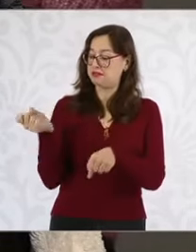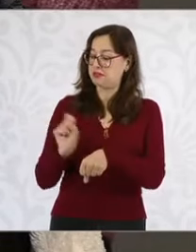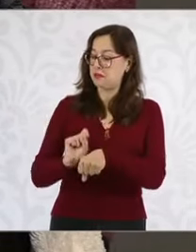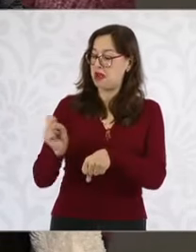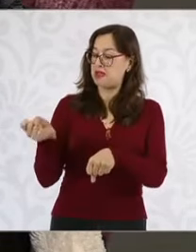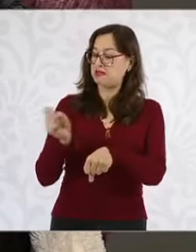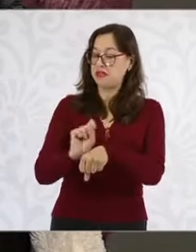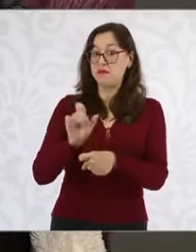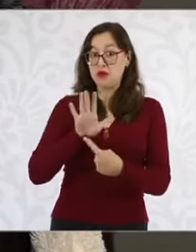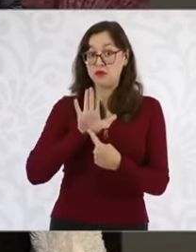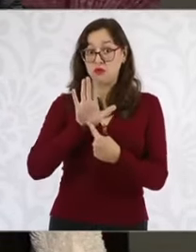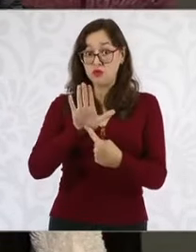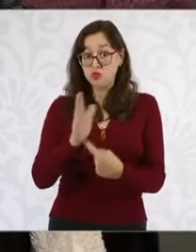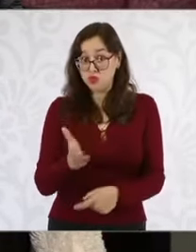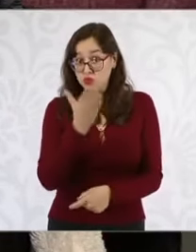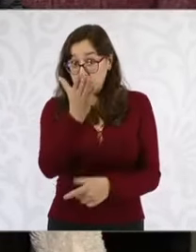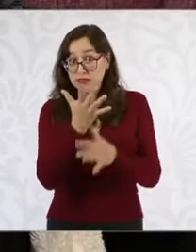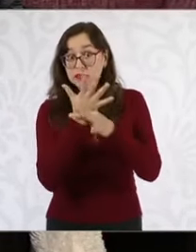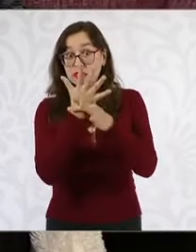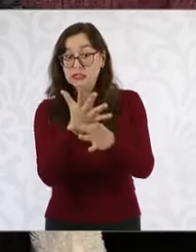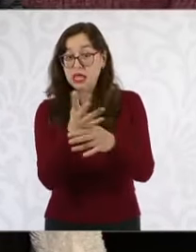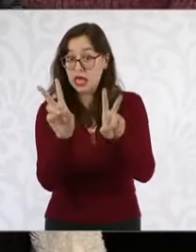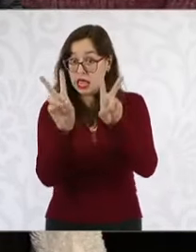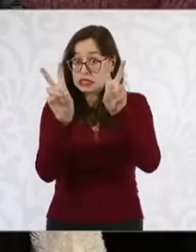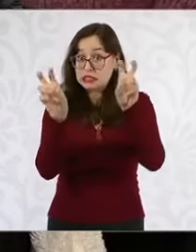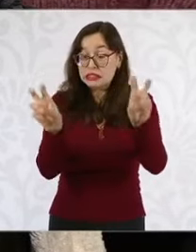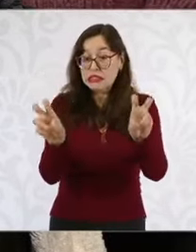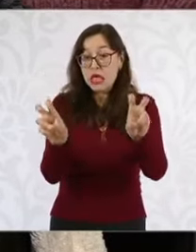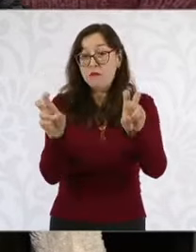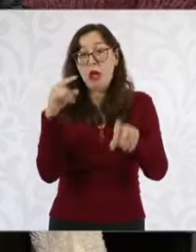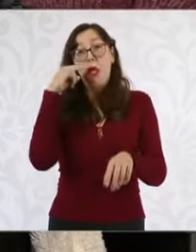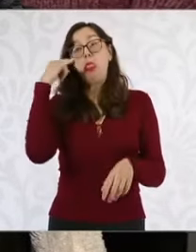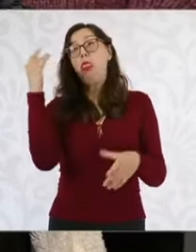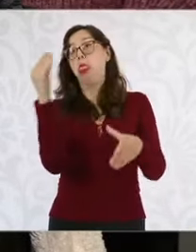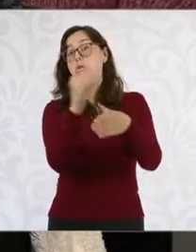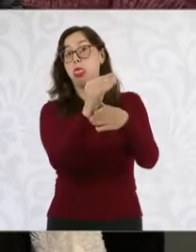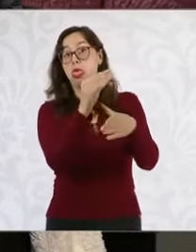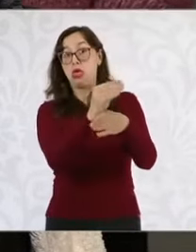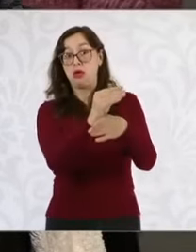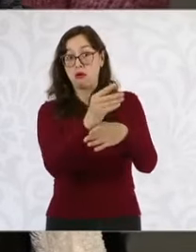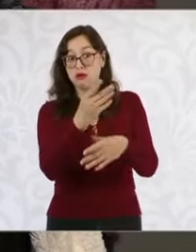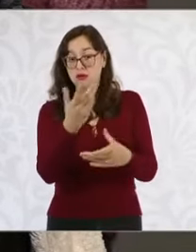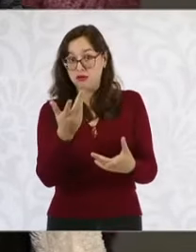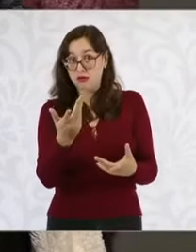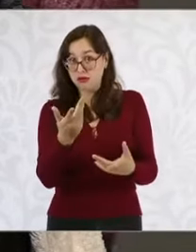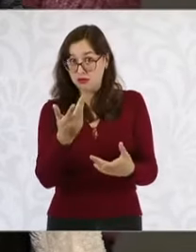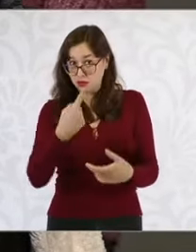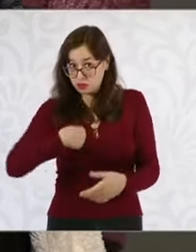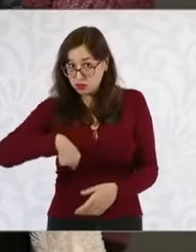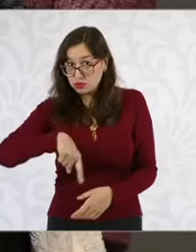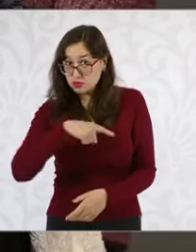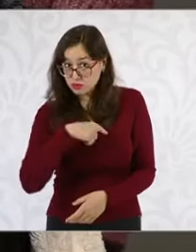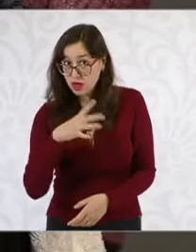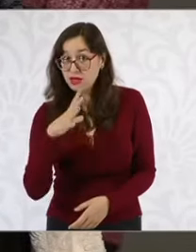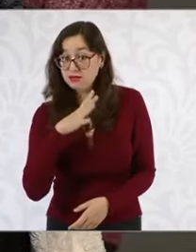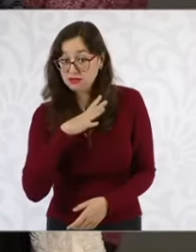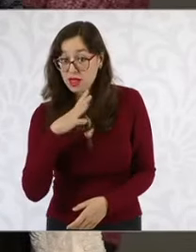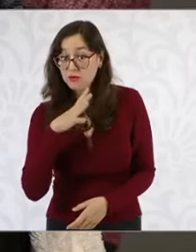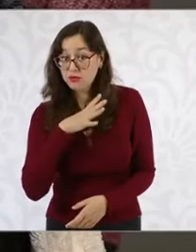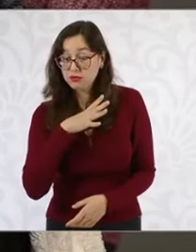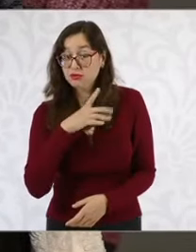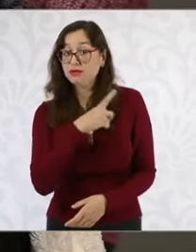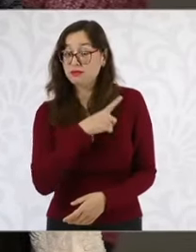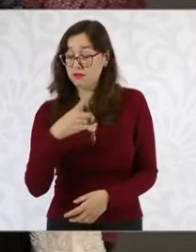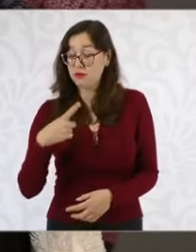dice que lo que no se nombra no existe. Y las personas con discapacidad existimos y merecemos ser nombradas en todo contexto.